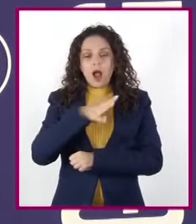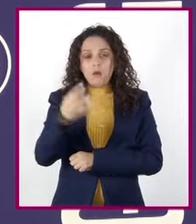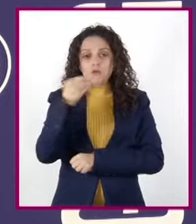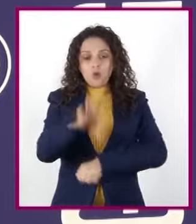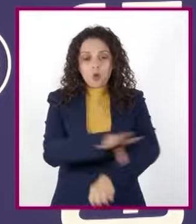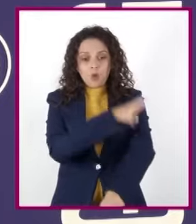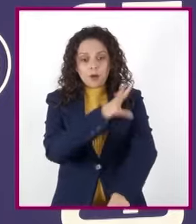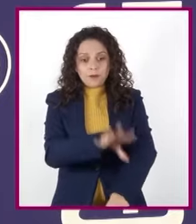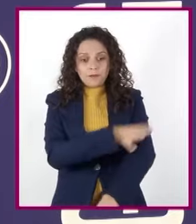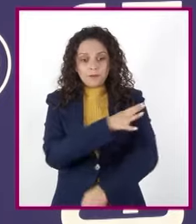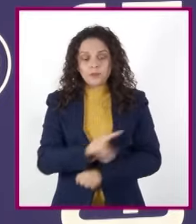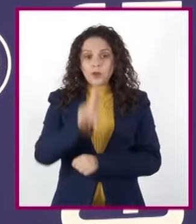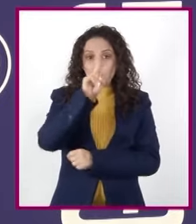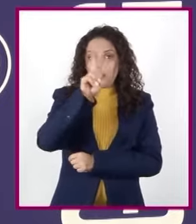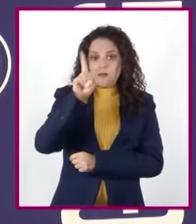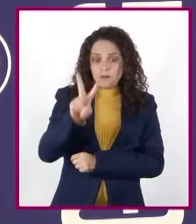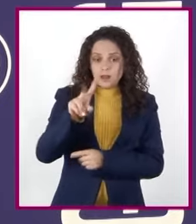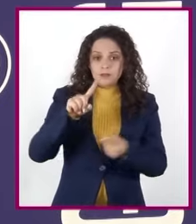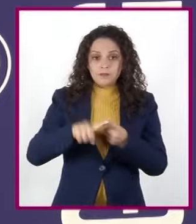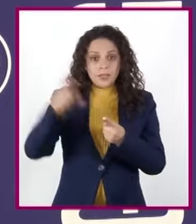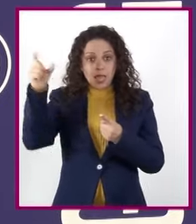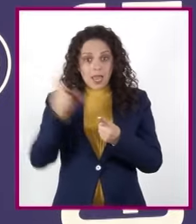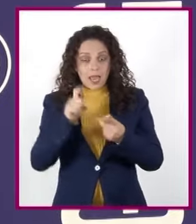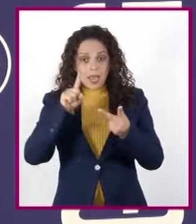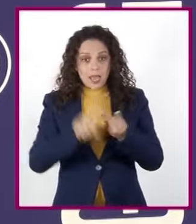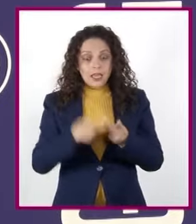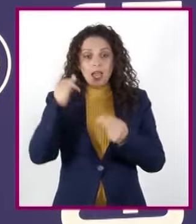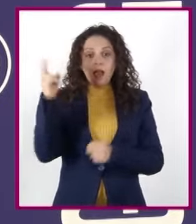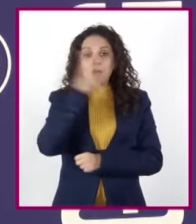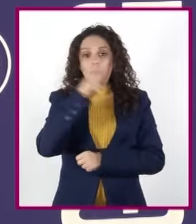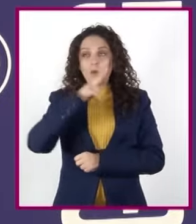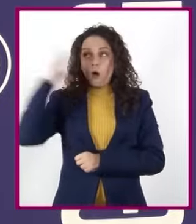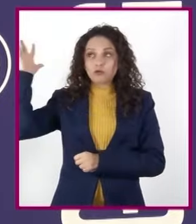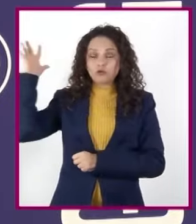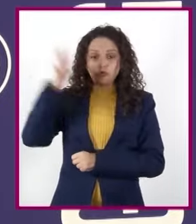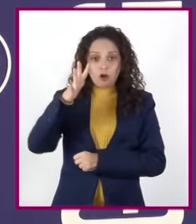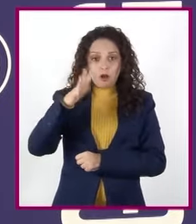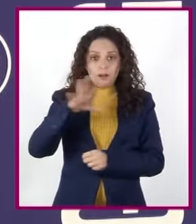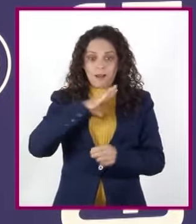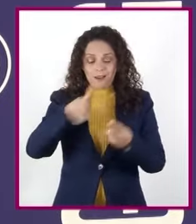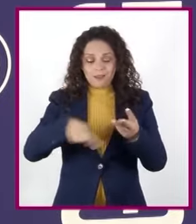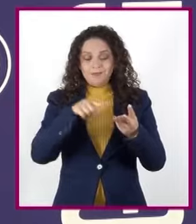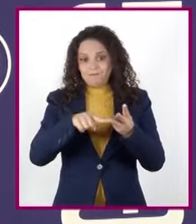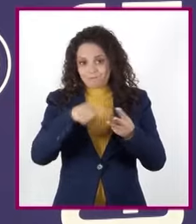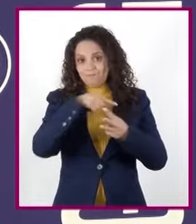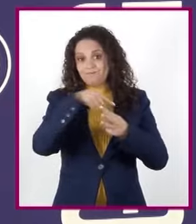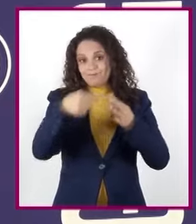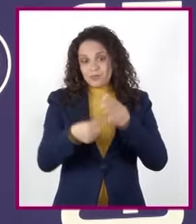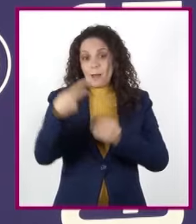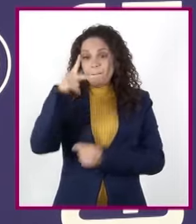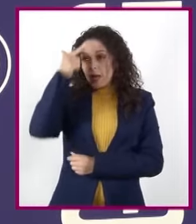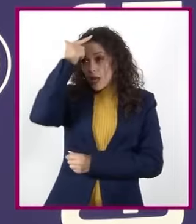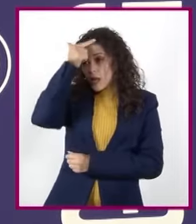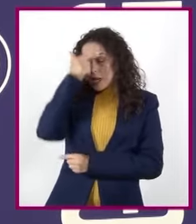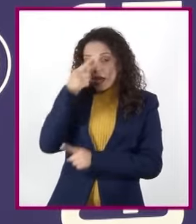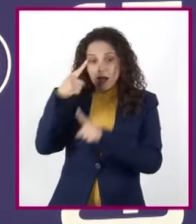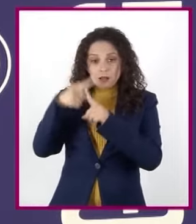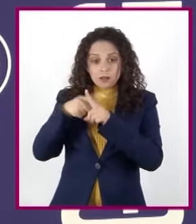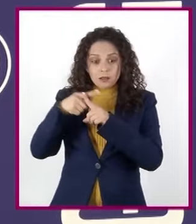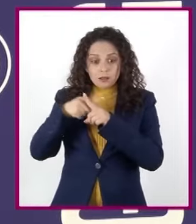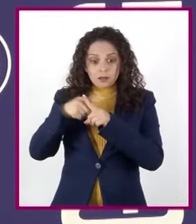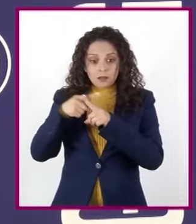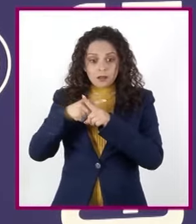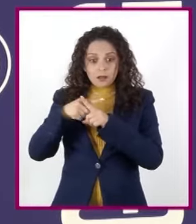Radiación ultravioleta, radiación X y vientos solares. Sin embargo, durante la noche, las temperaturas son tan